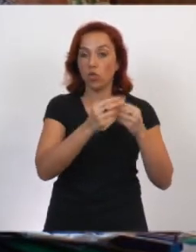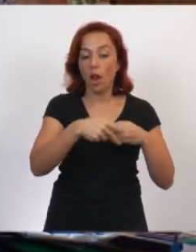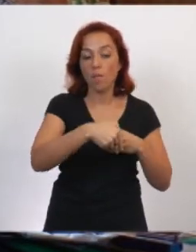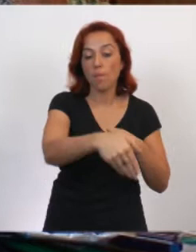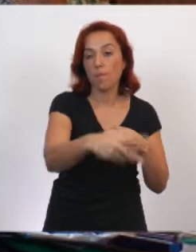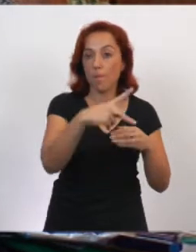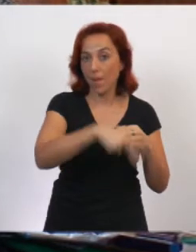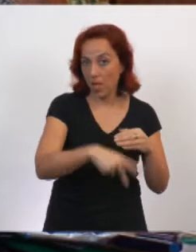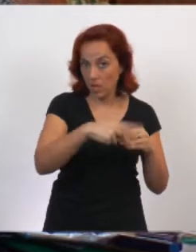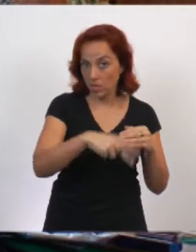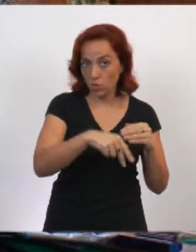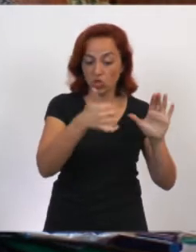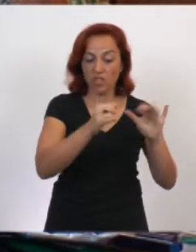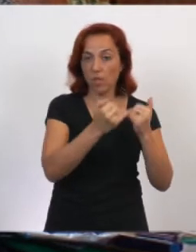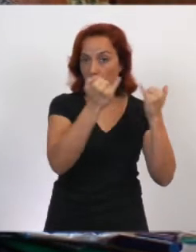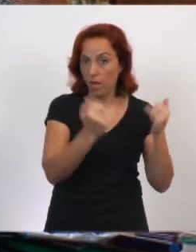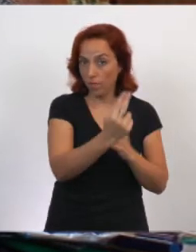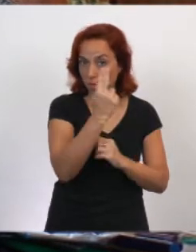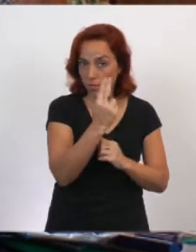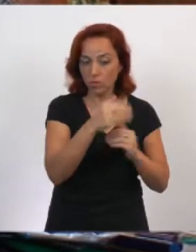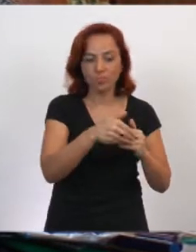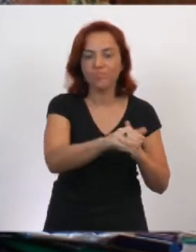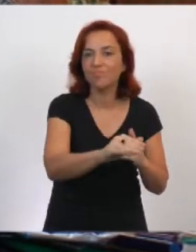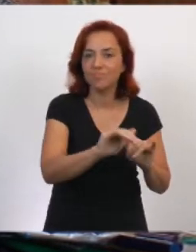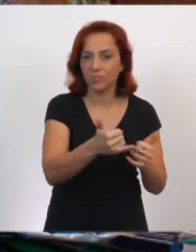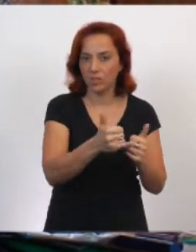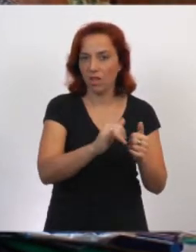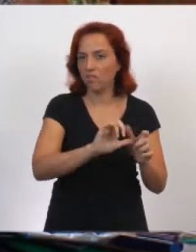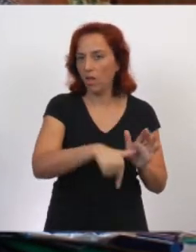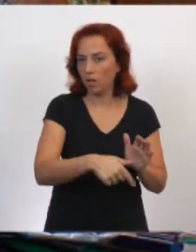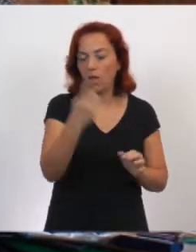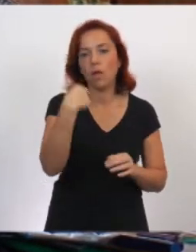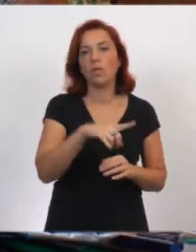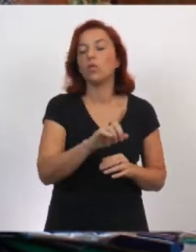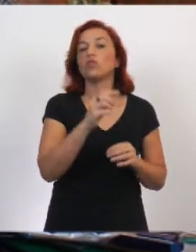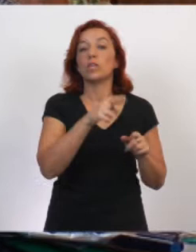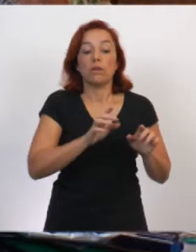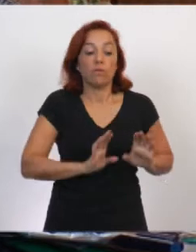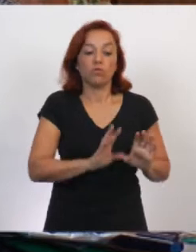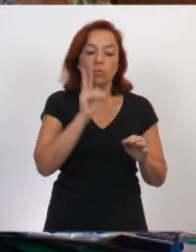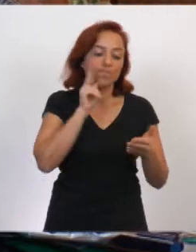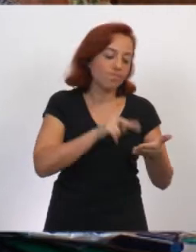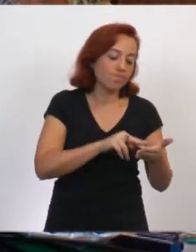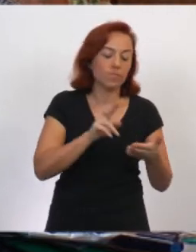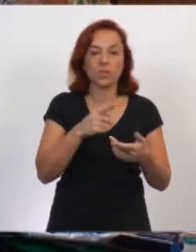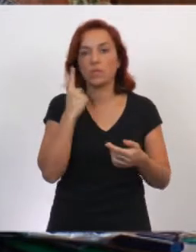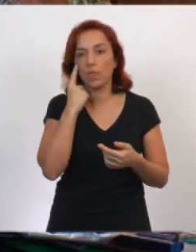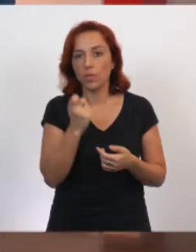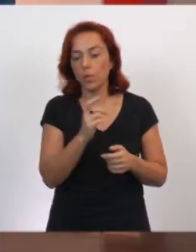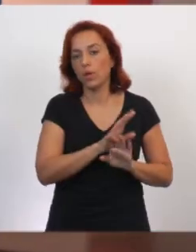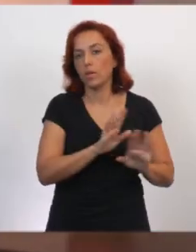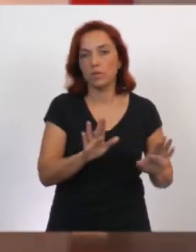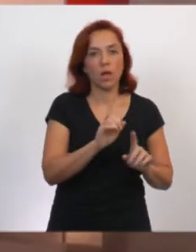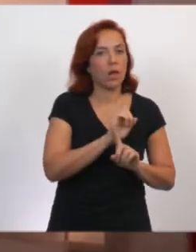días es la vigencia para la utilización de las visas. Estaba en cedido ese plazo. Por tanto, el funcionario en esa instancia valoró las